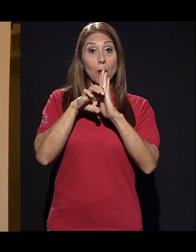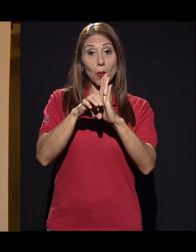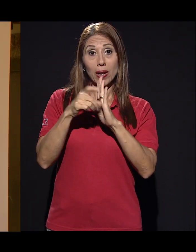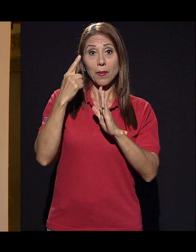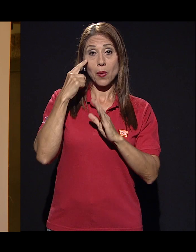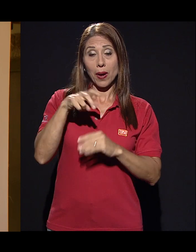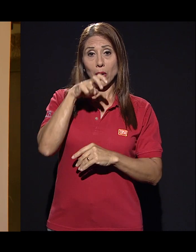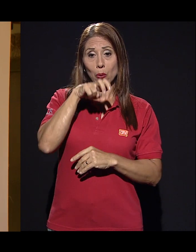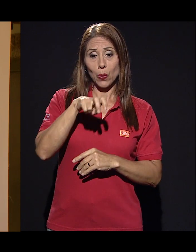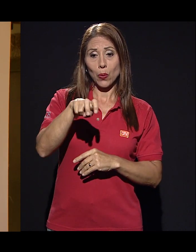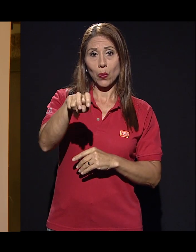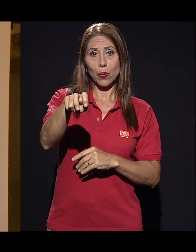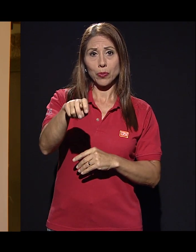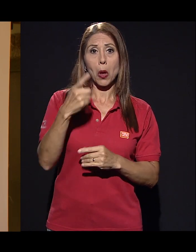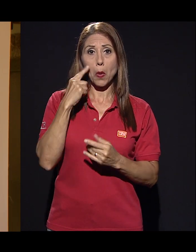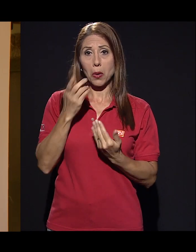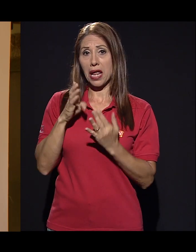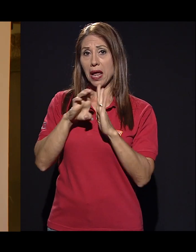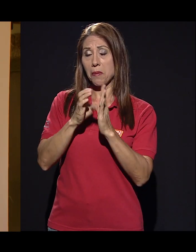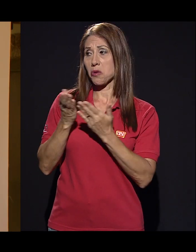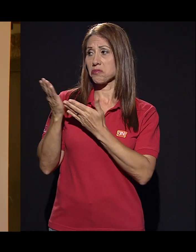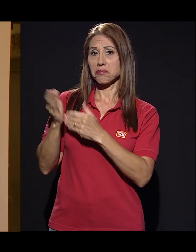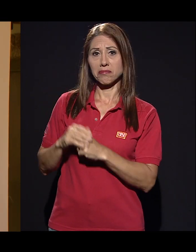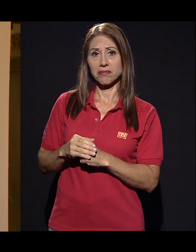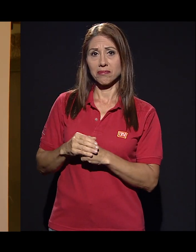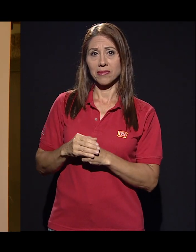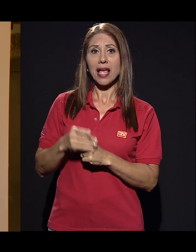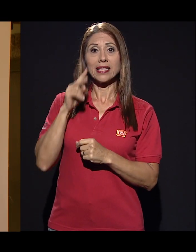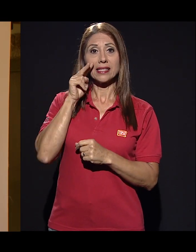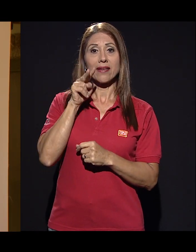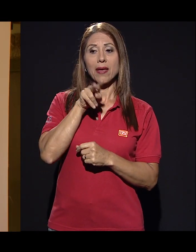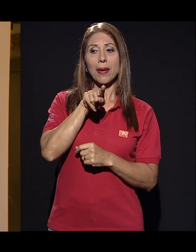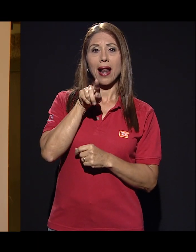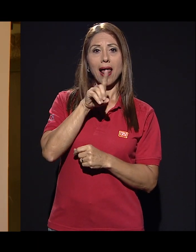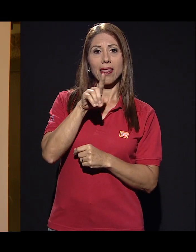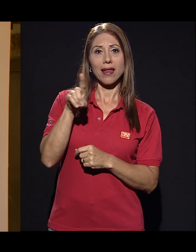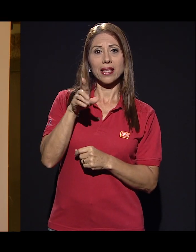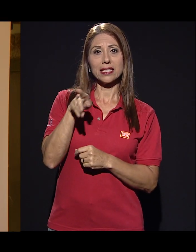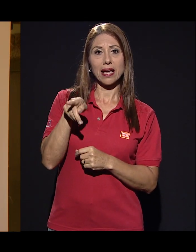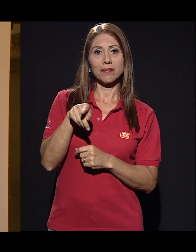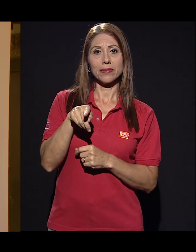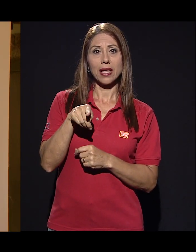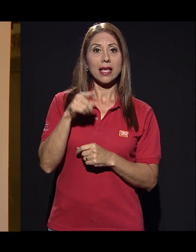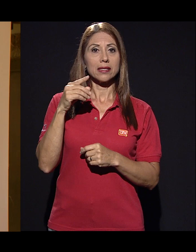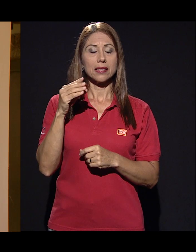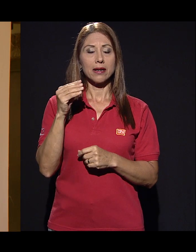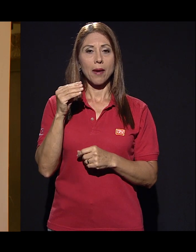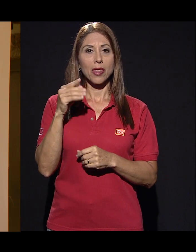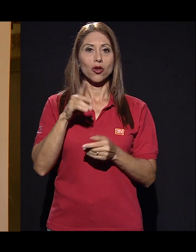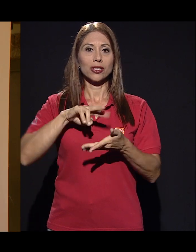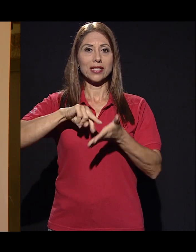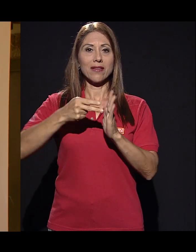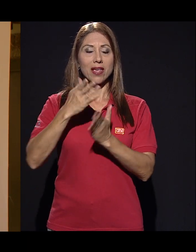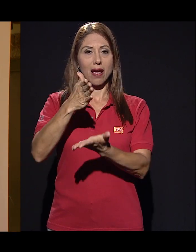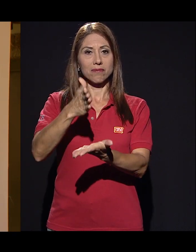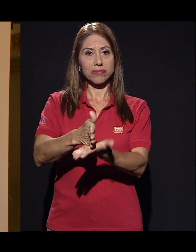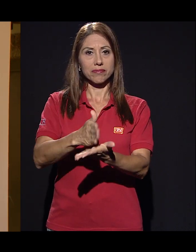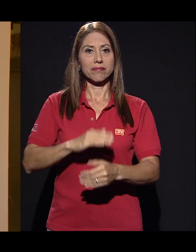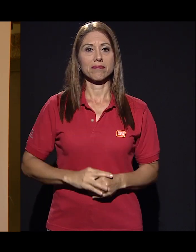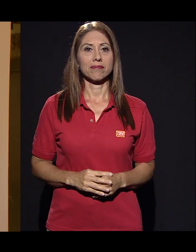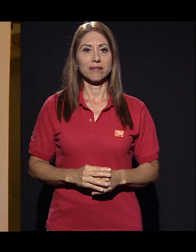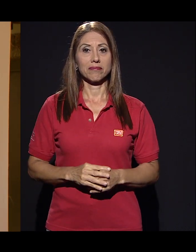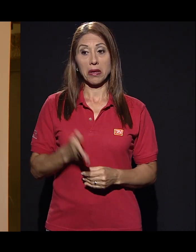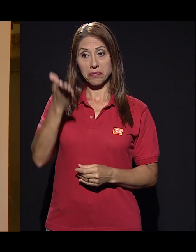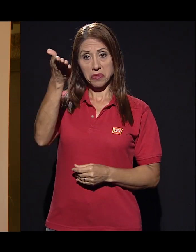Si ves eso, así la silla se mueve adelante. Si hago algo así, se ve para la derecha. Y si parpadeo rápido,